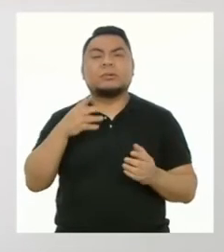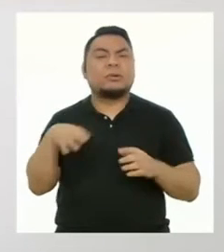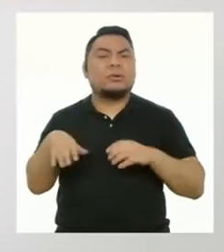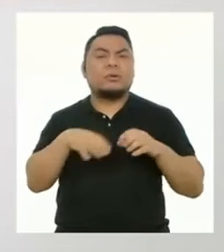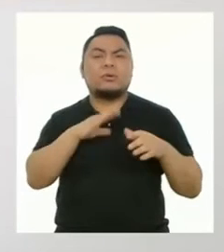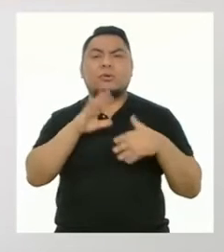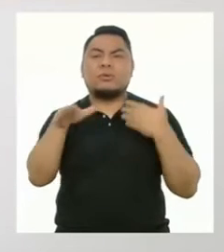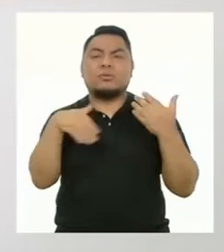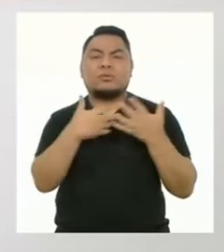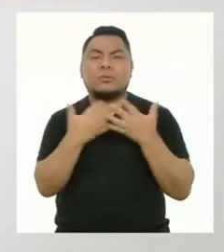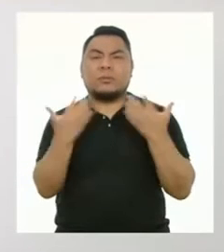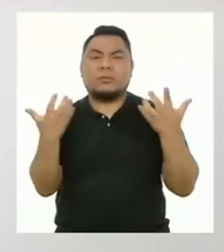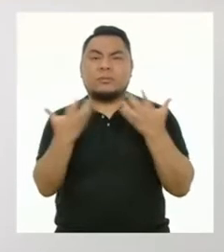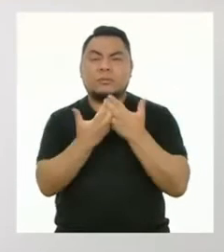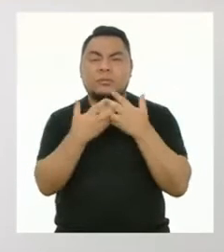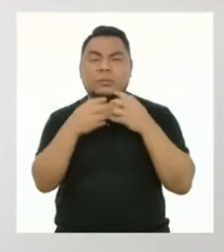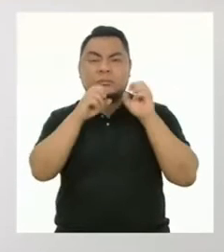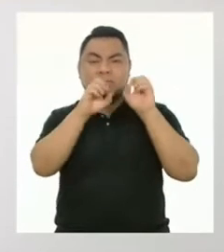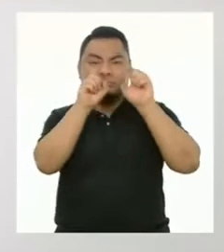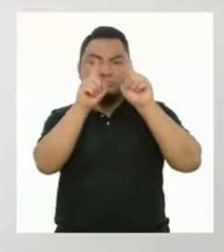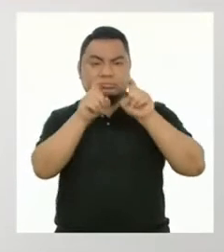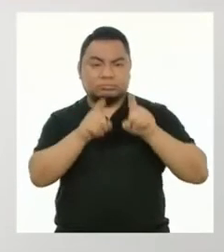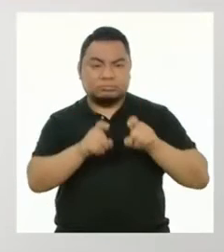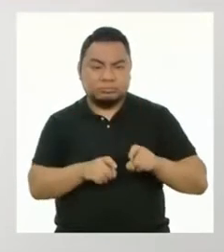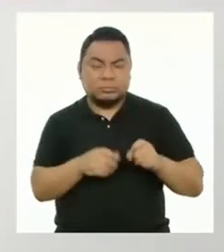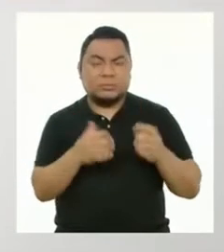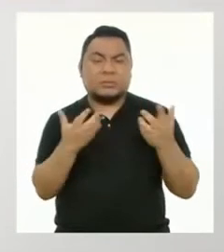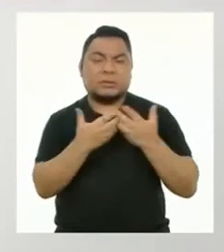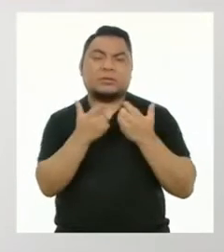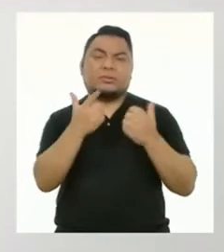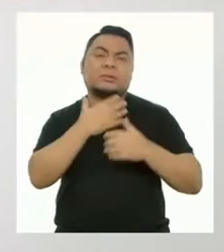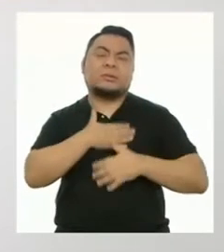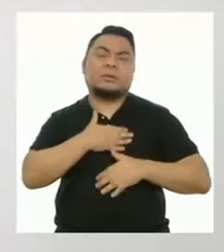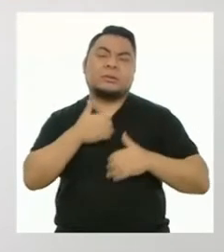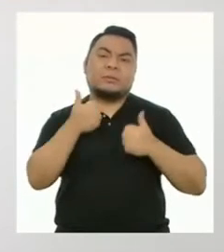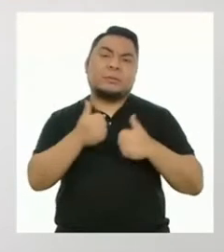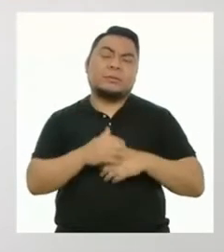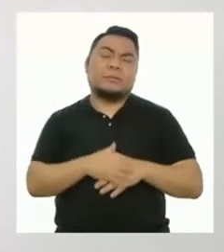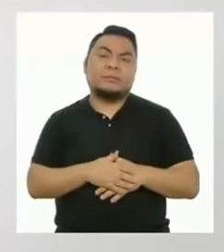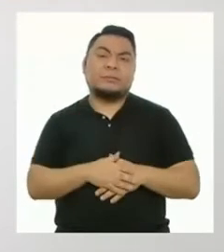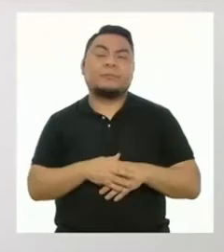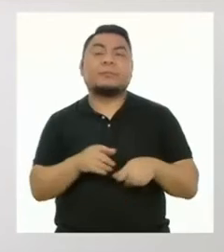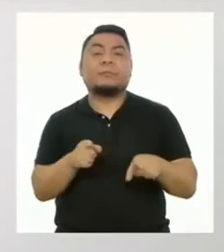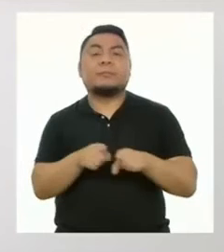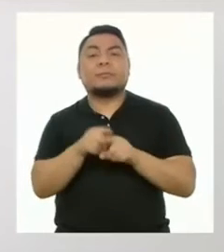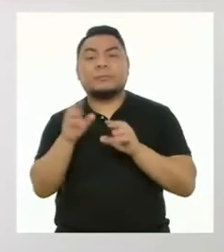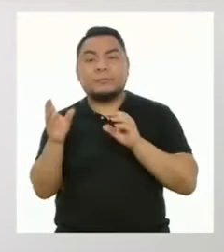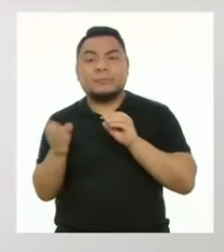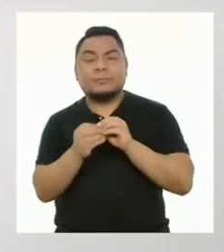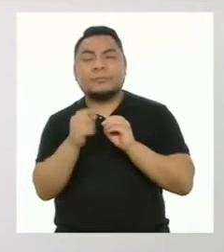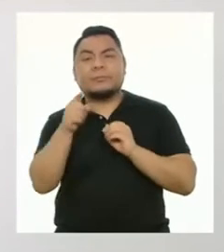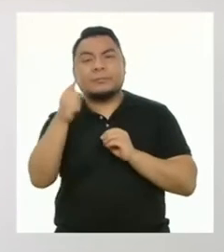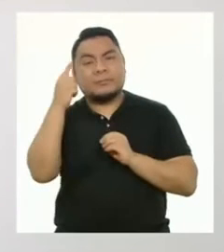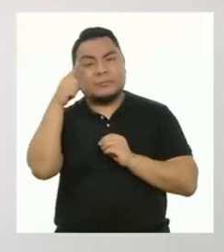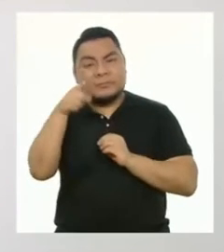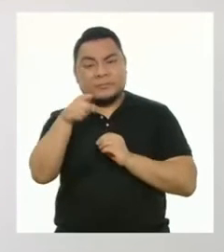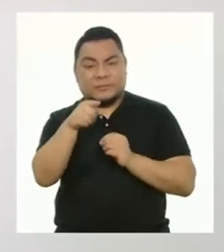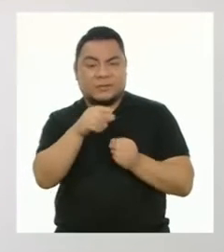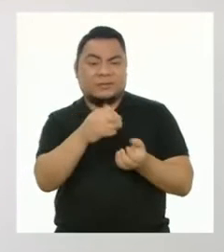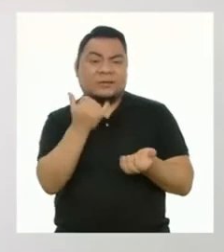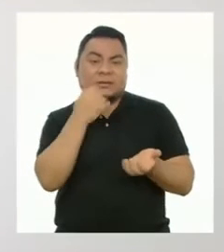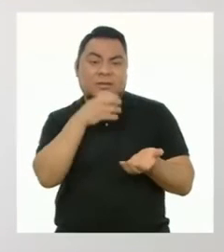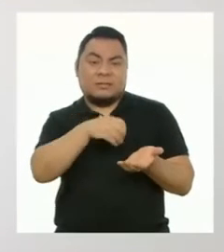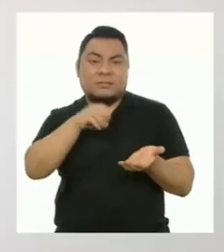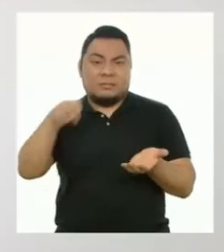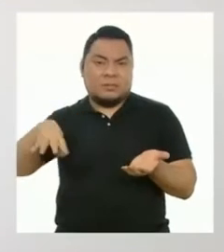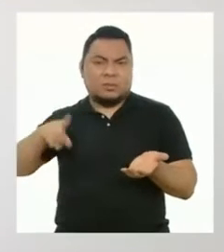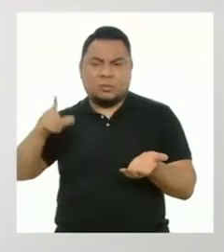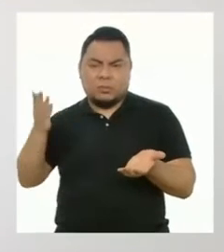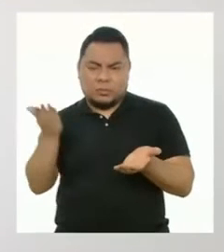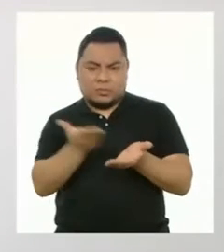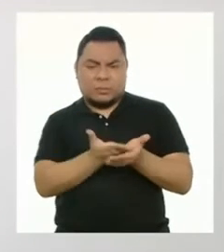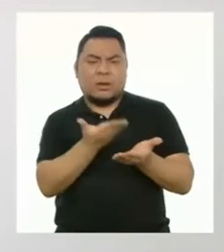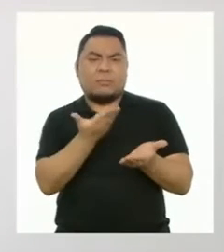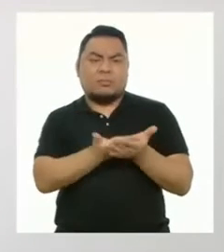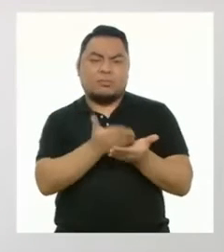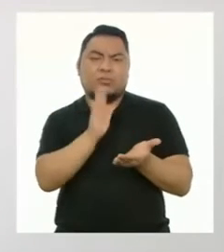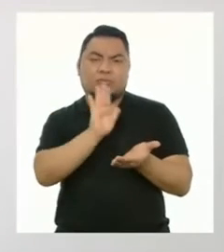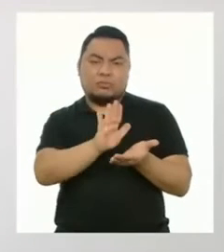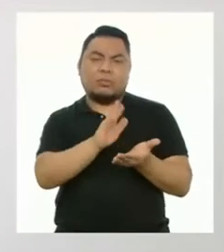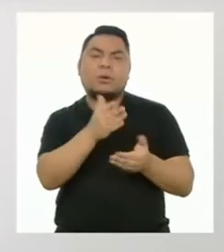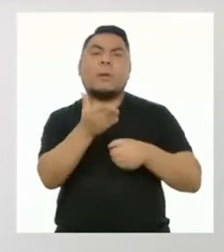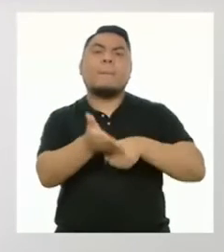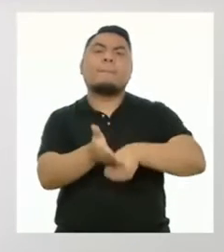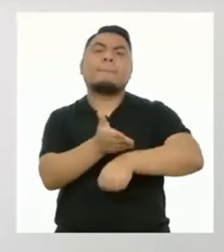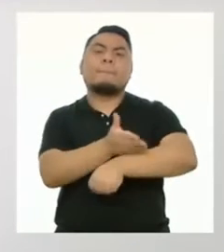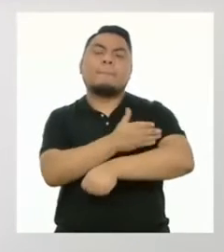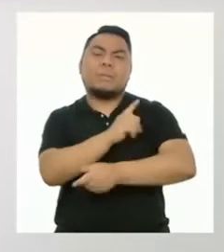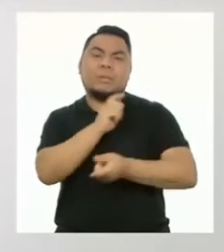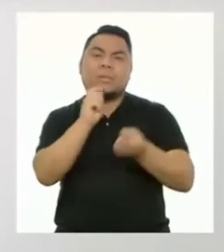cumplan con todos los criterios de evaluación y quedes satisfecha. Incluye esas versiones en tu portafolio para tener un registro de